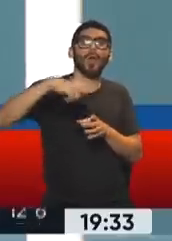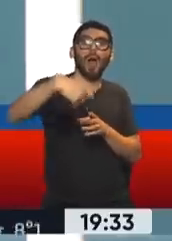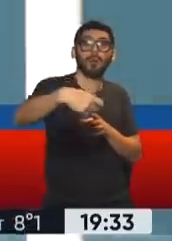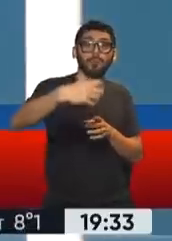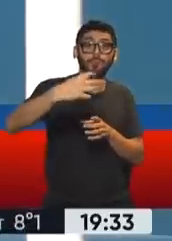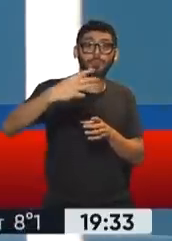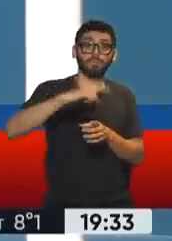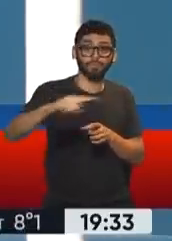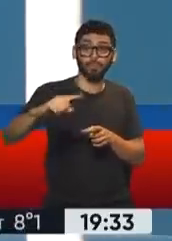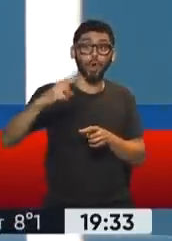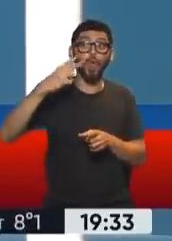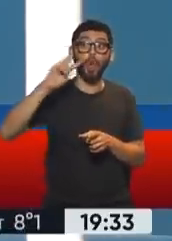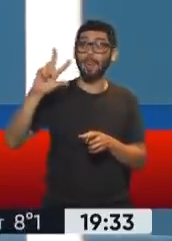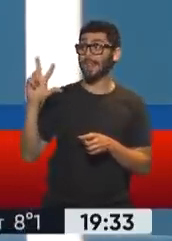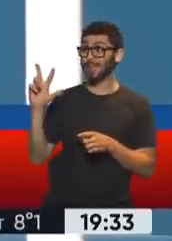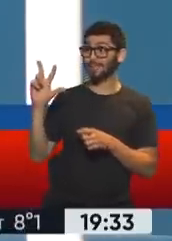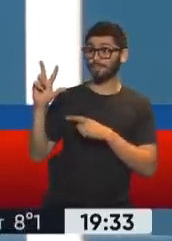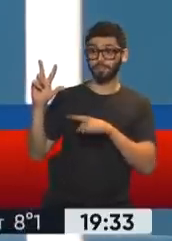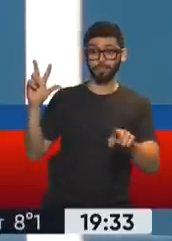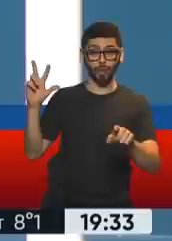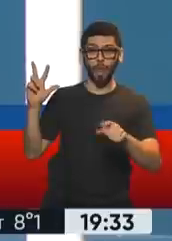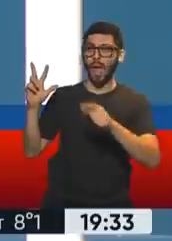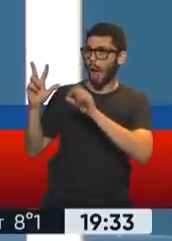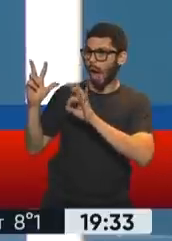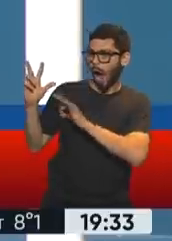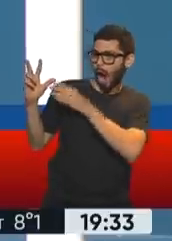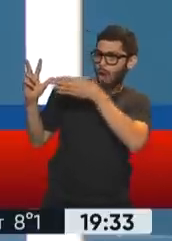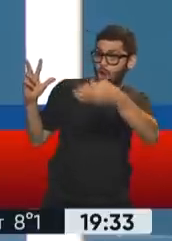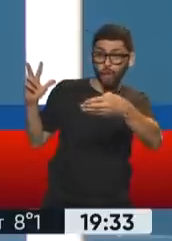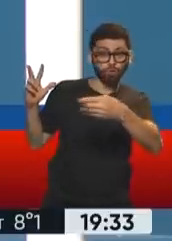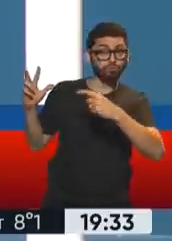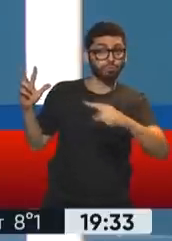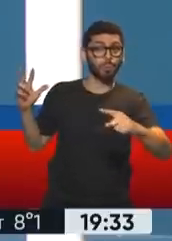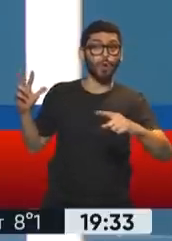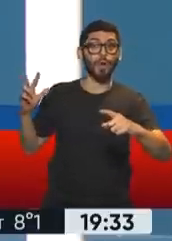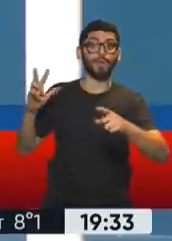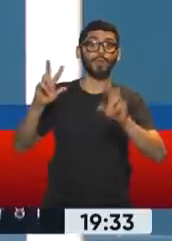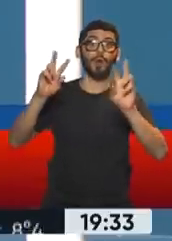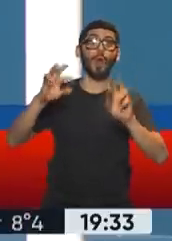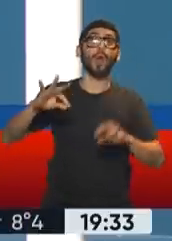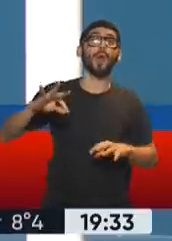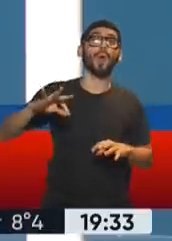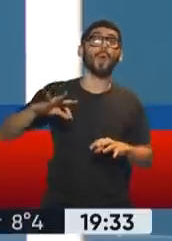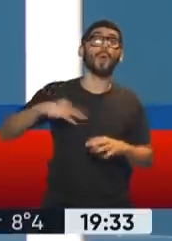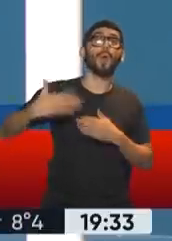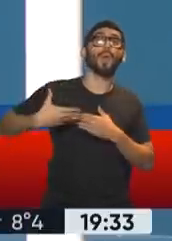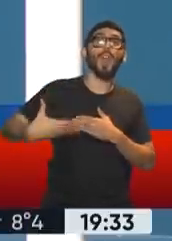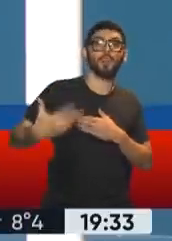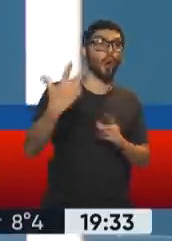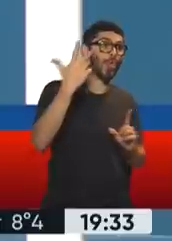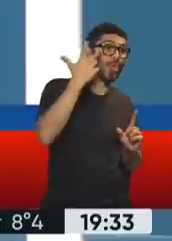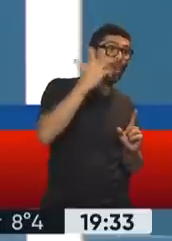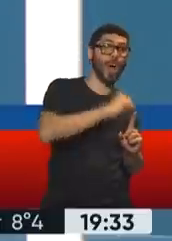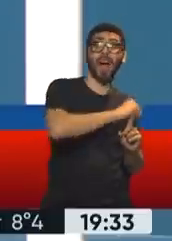en el 2003, entonces comprar esos años es complejo, porque no les alcanzan los años de vida de población económicamente activa, de los 18